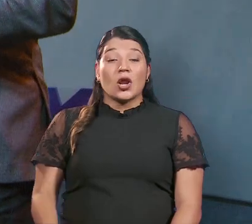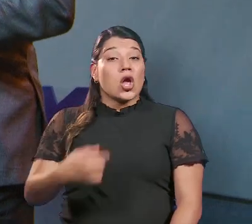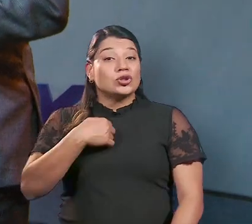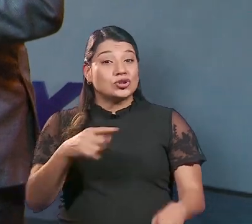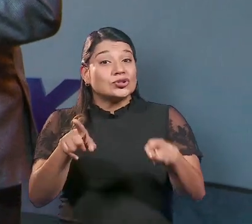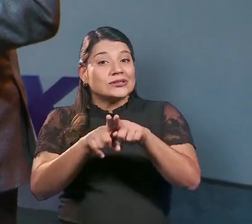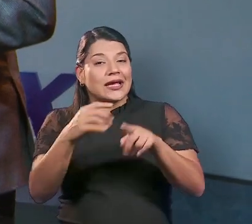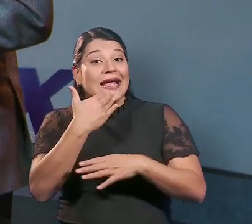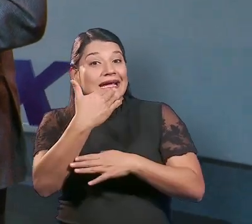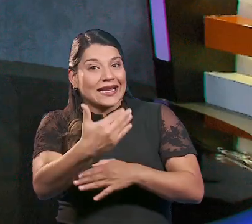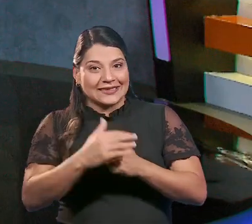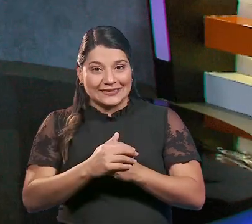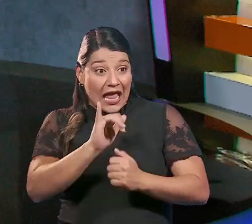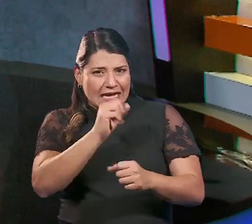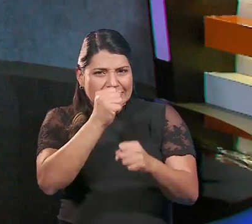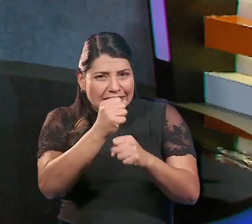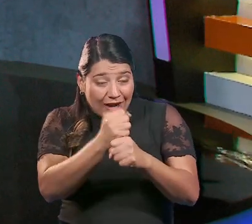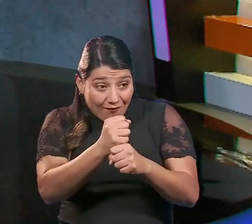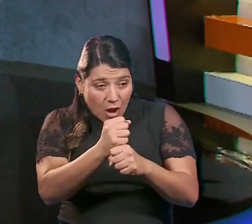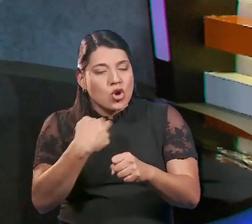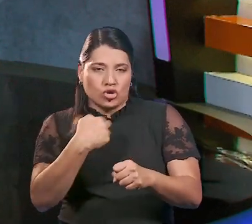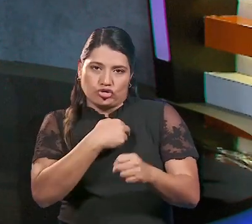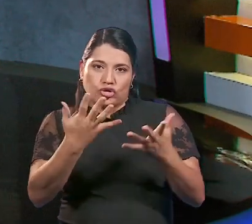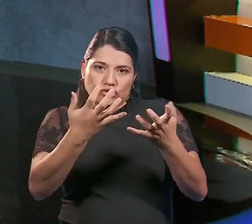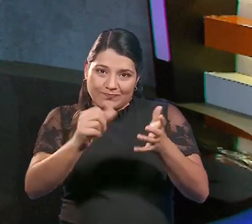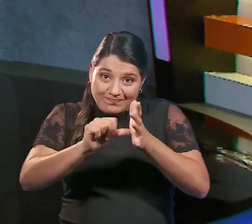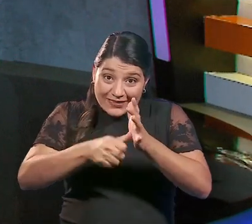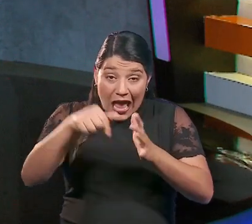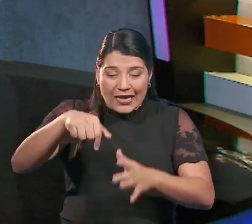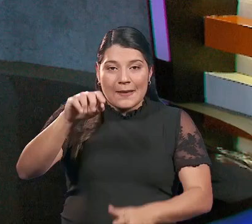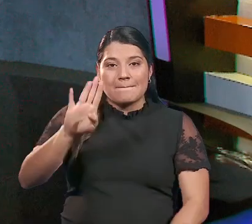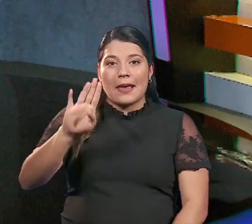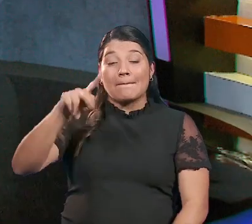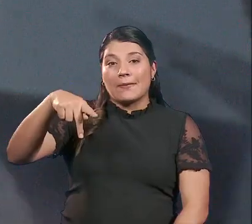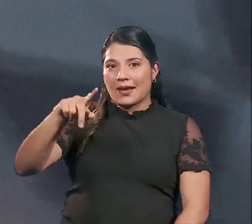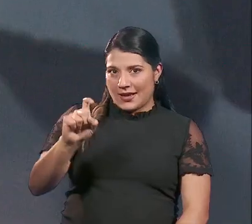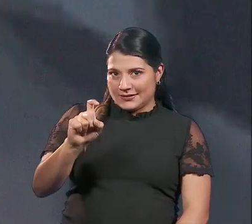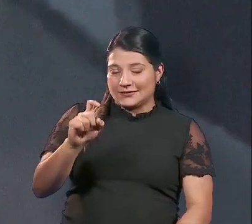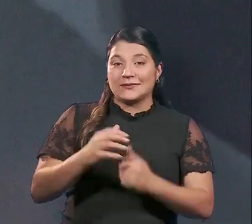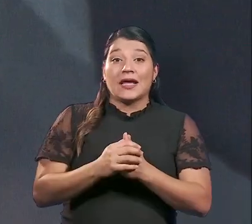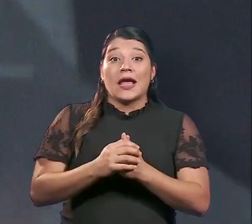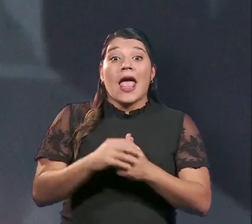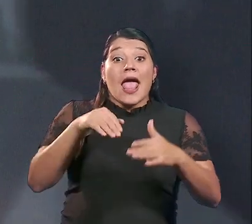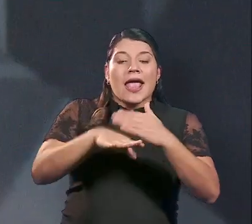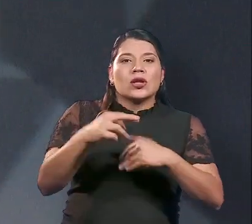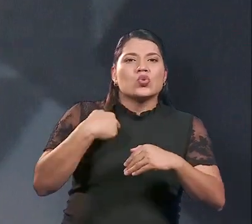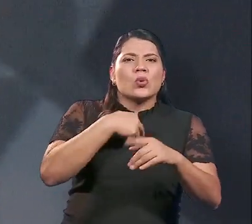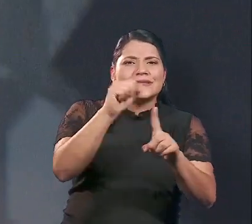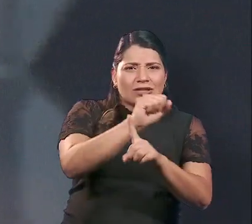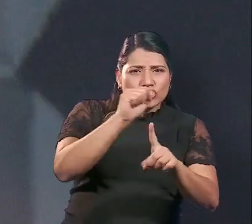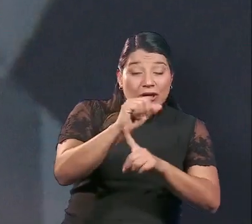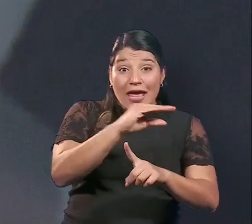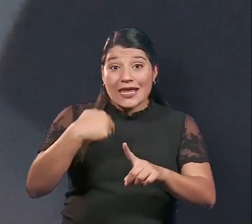Me uno a tu agradecimiento. Esta labor es precisamente lo que queremos resaltar en este BPX. La proyección en nuestra sociedad